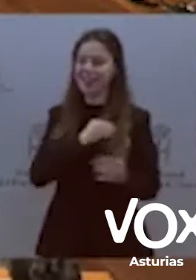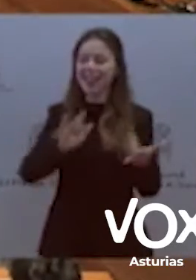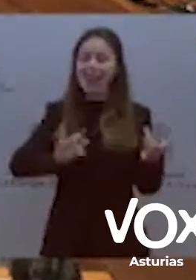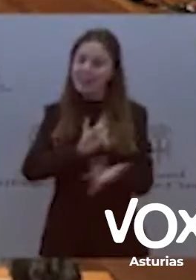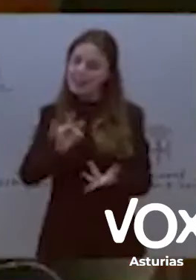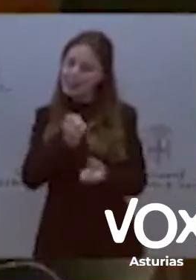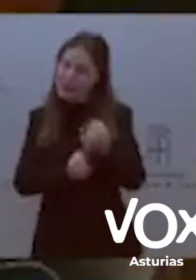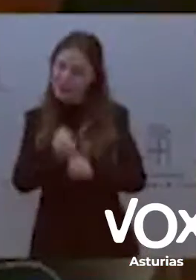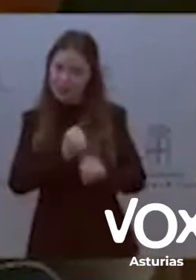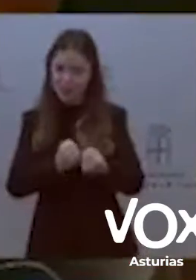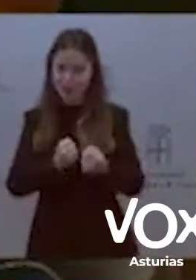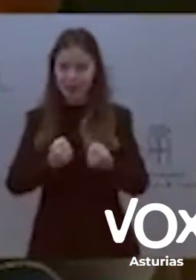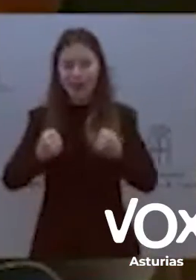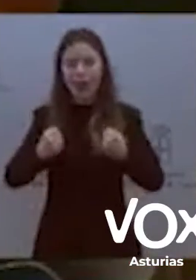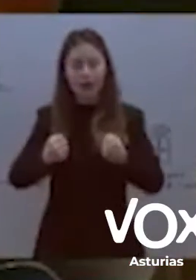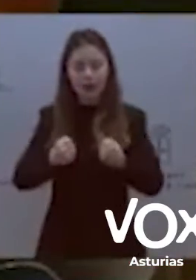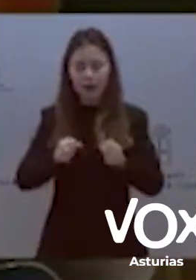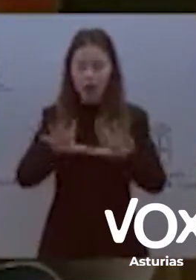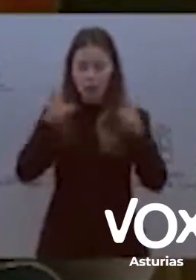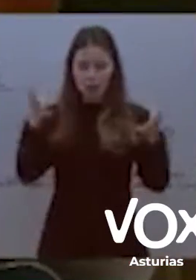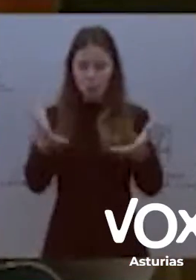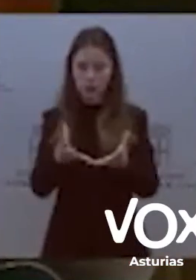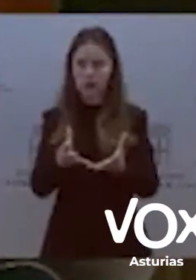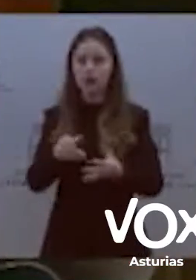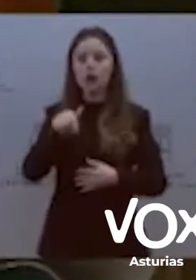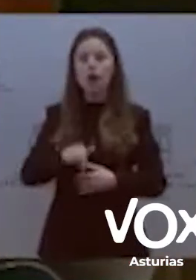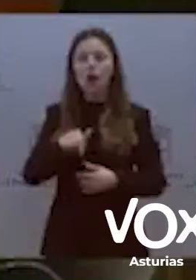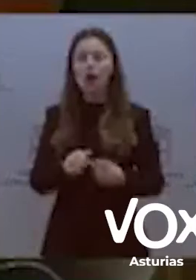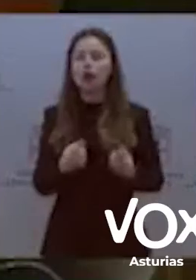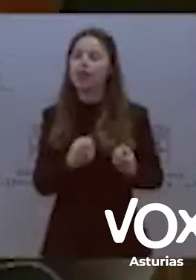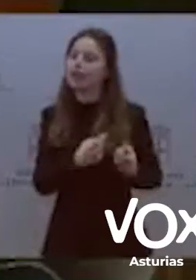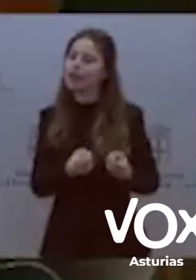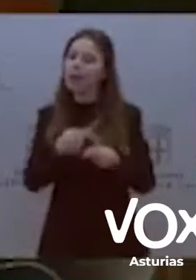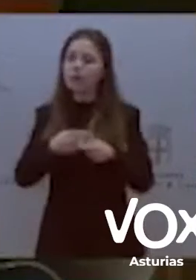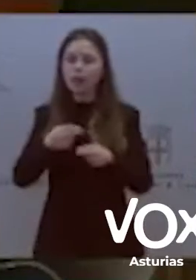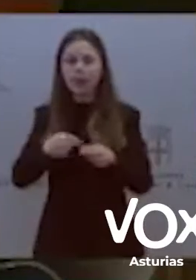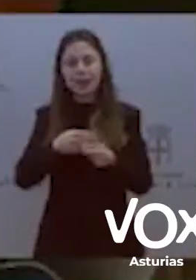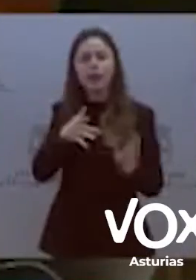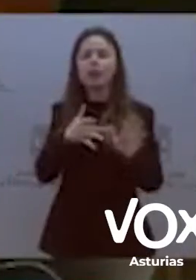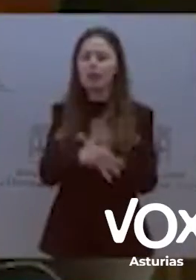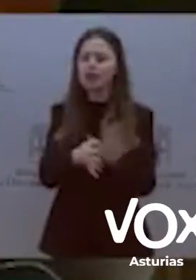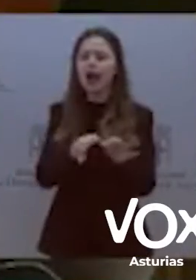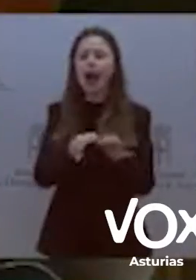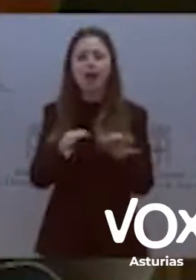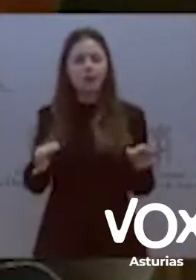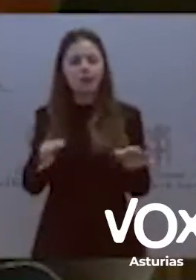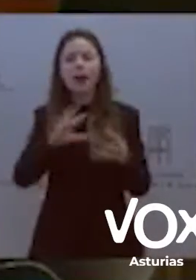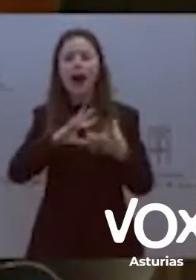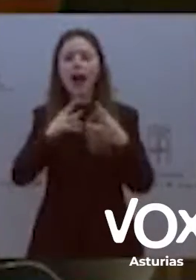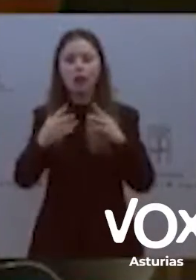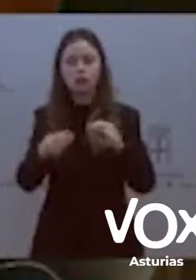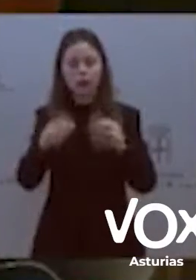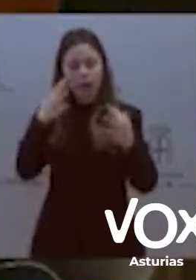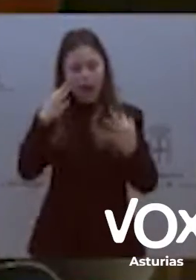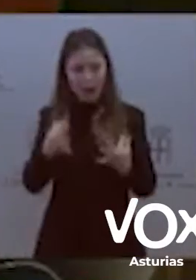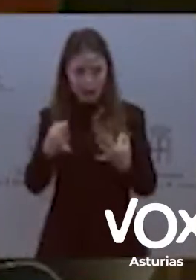Hoy, más que nunca, se hacen necesarias políticas eficientes que ayuden a aliviar esta carga a los asturianos. Sufrimos, como usted ya